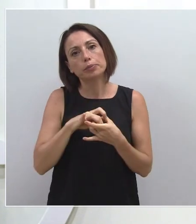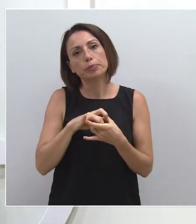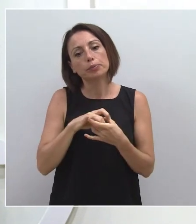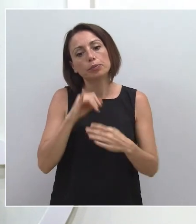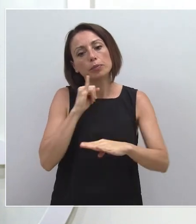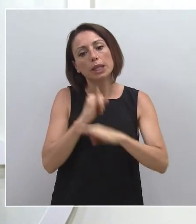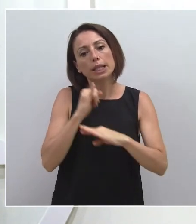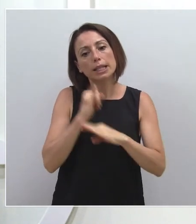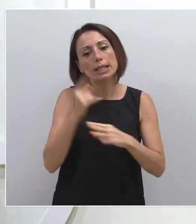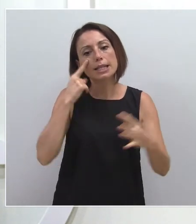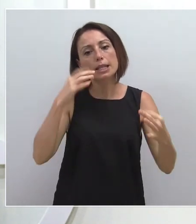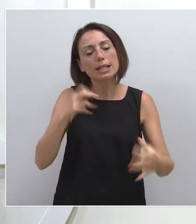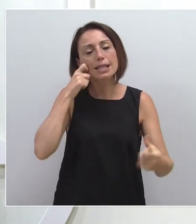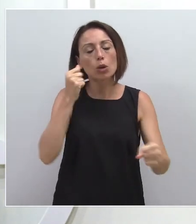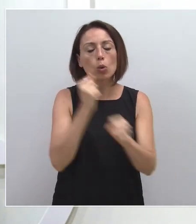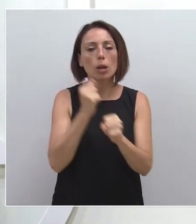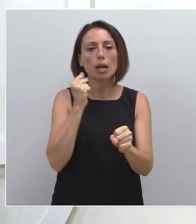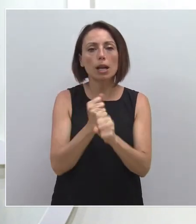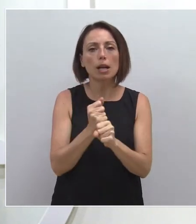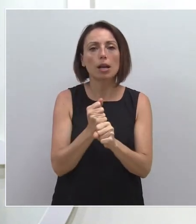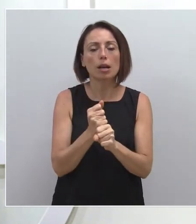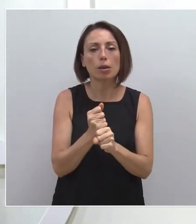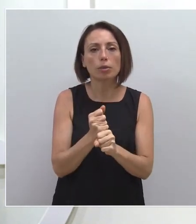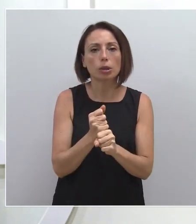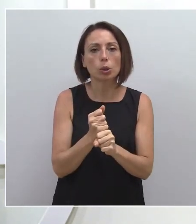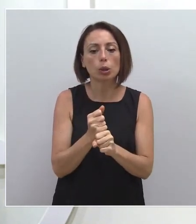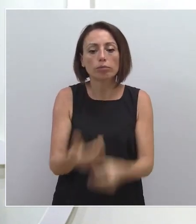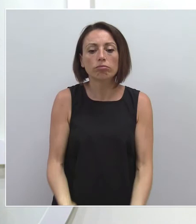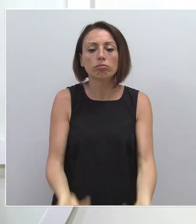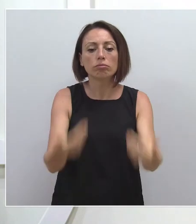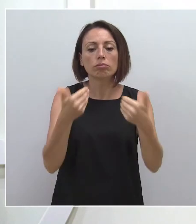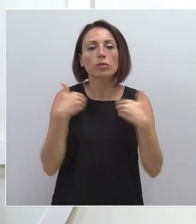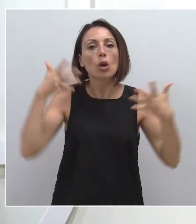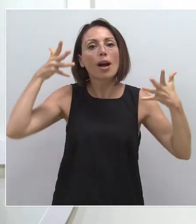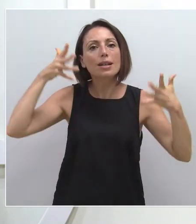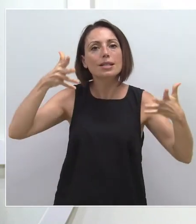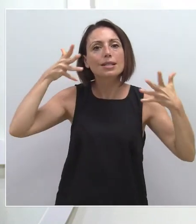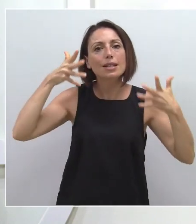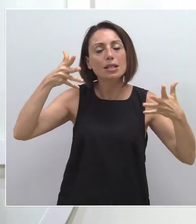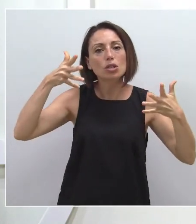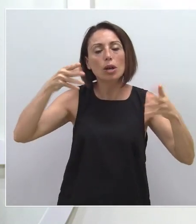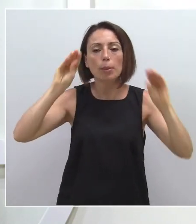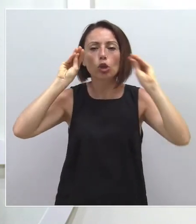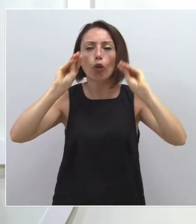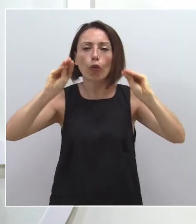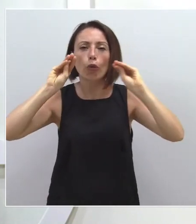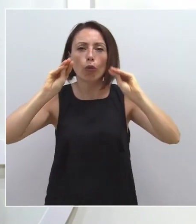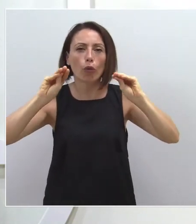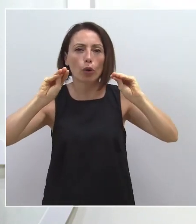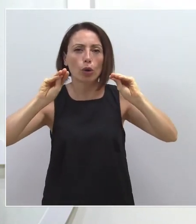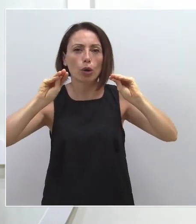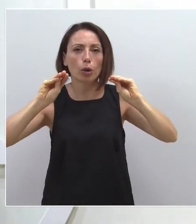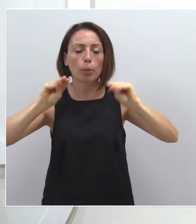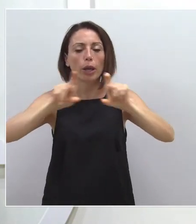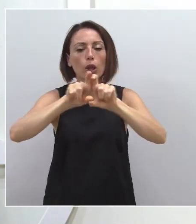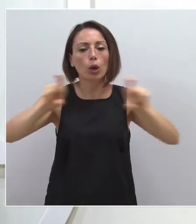Instituto de Seguridad y Salud Laboral tiene básicamente competencias de asesoramiento y de formación tanto a las